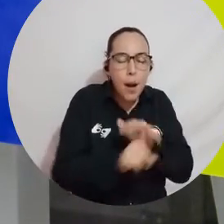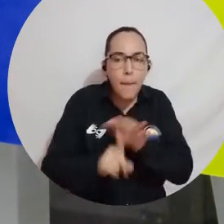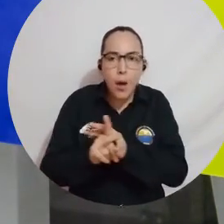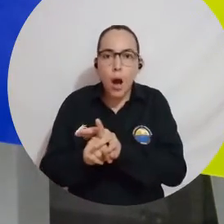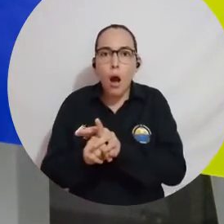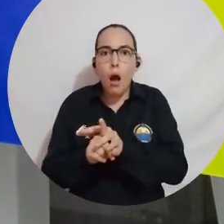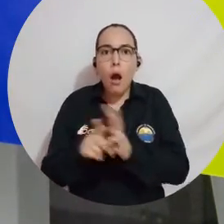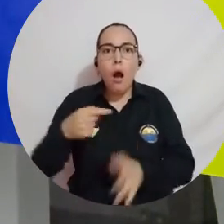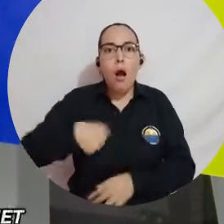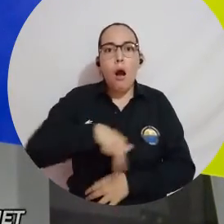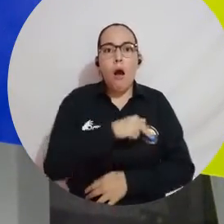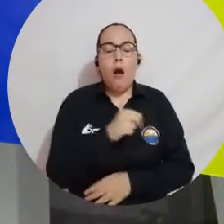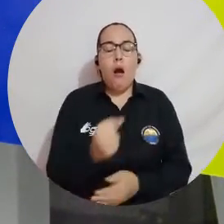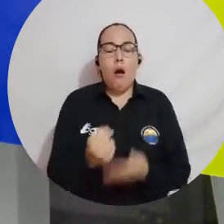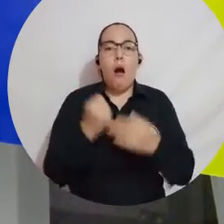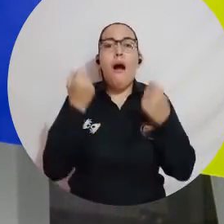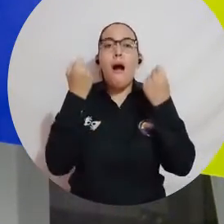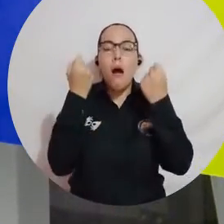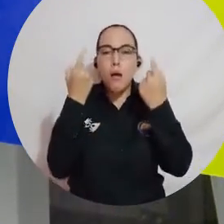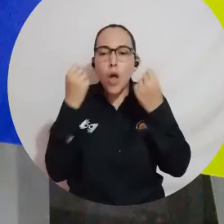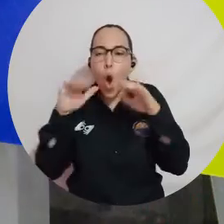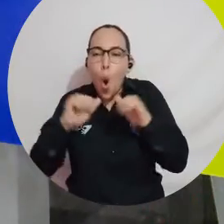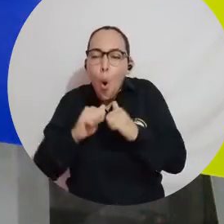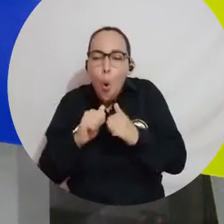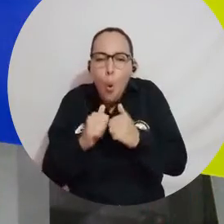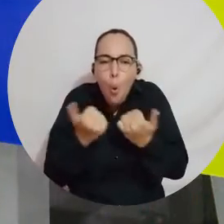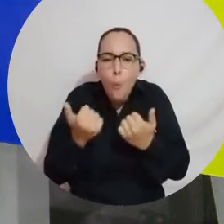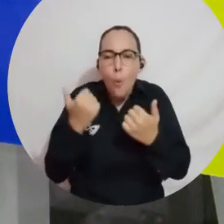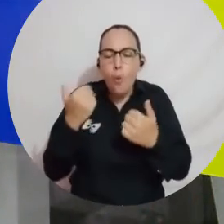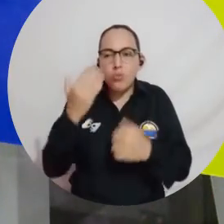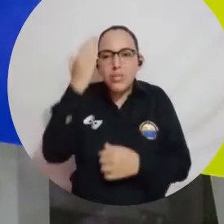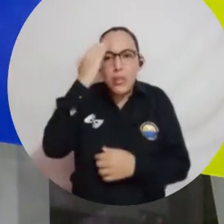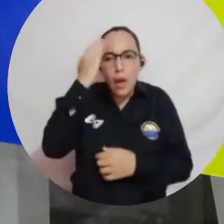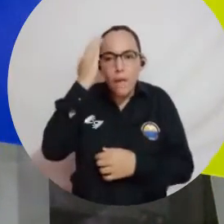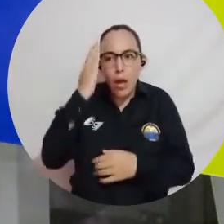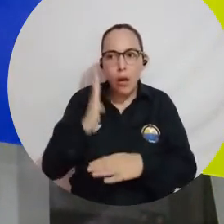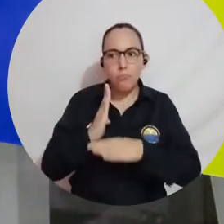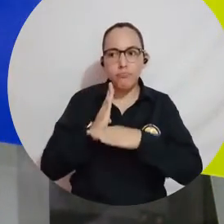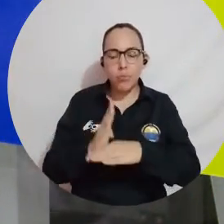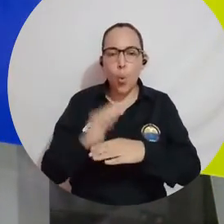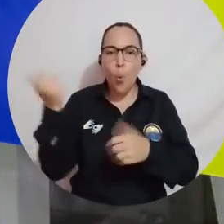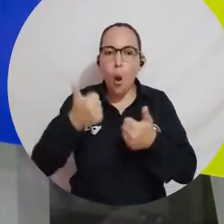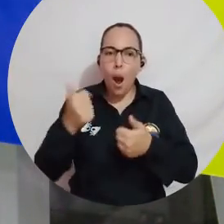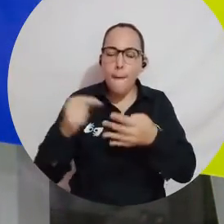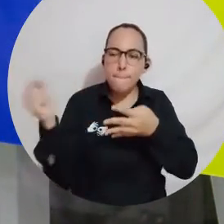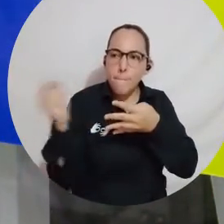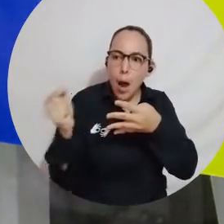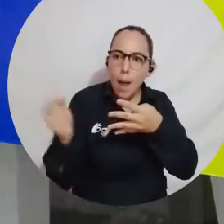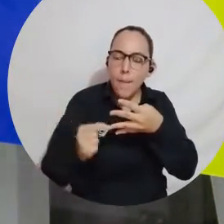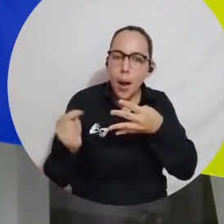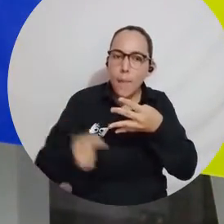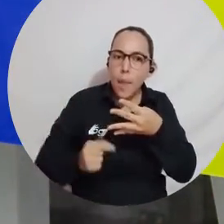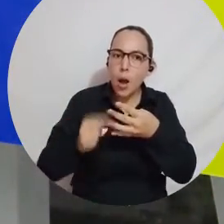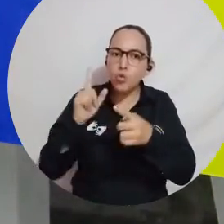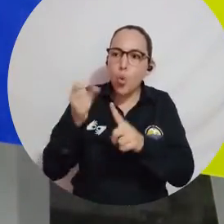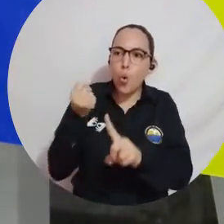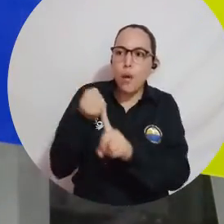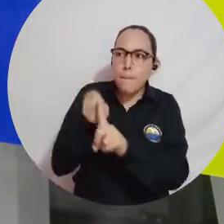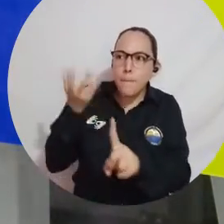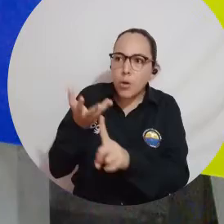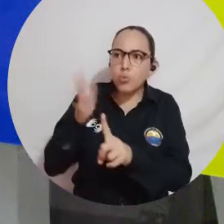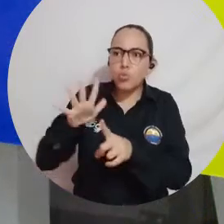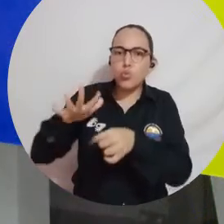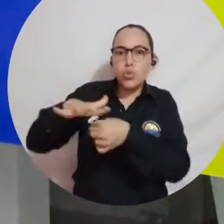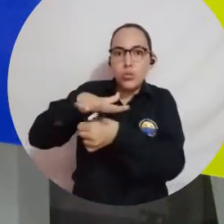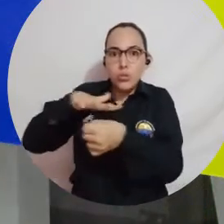permite a nosotros prever cuáles son los posibles puntos en los que se va a presentar un aumento de